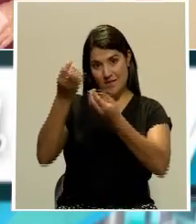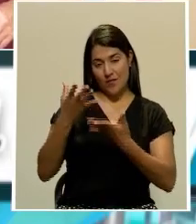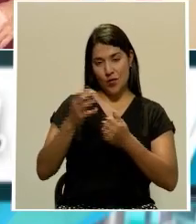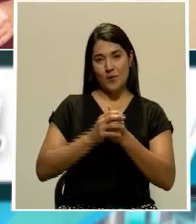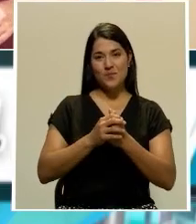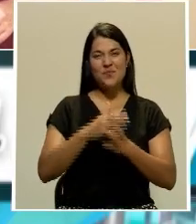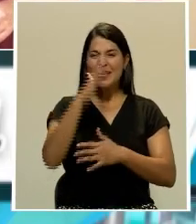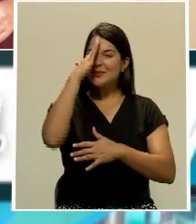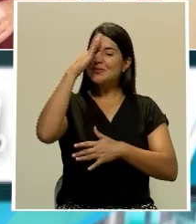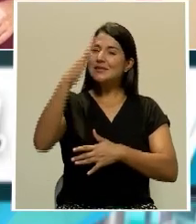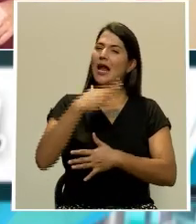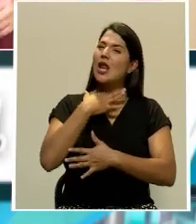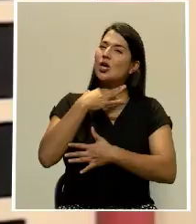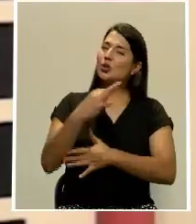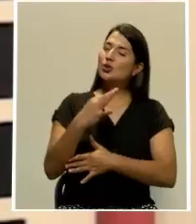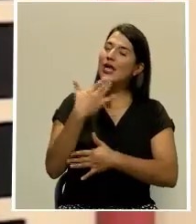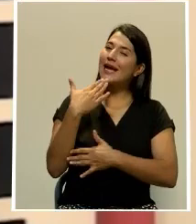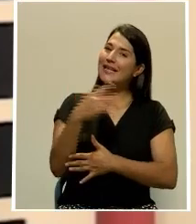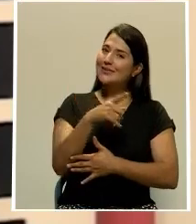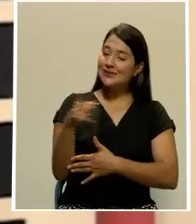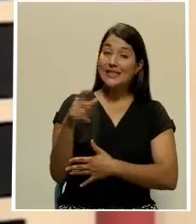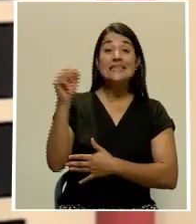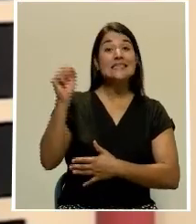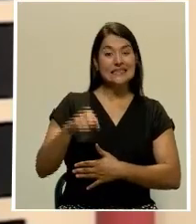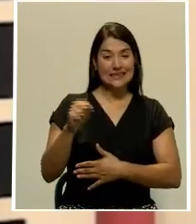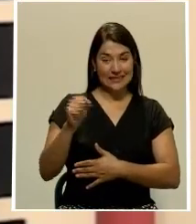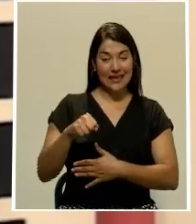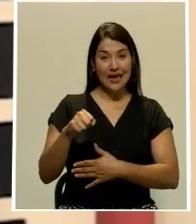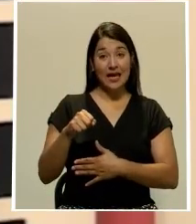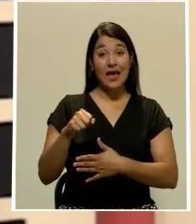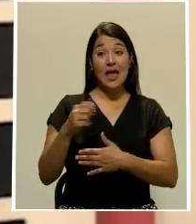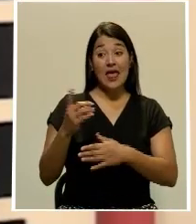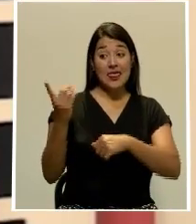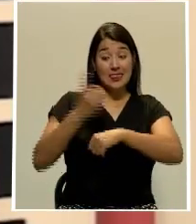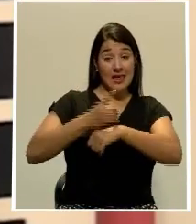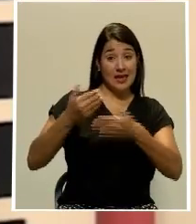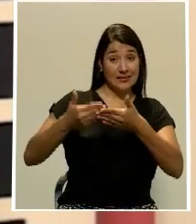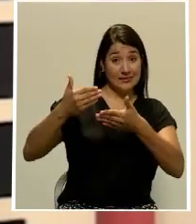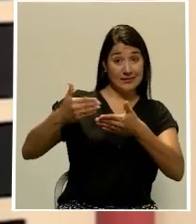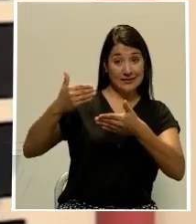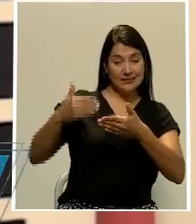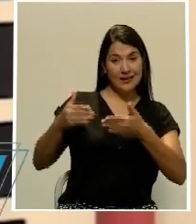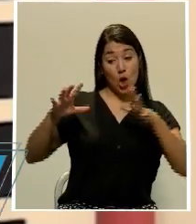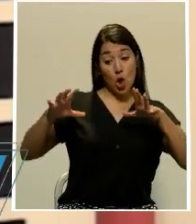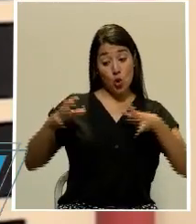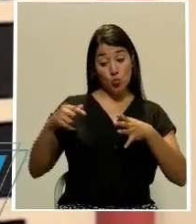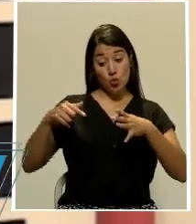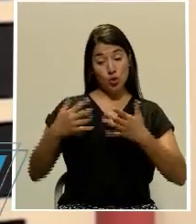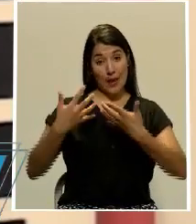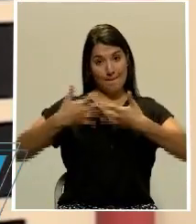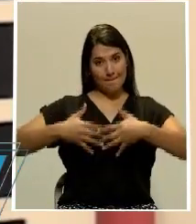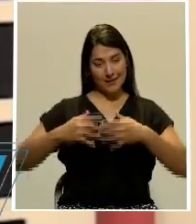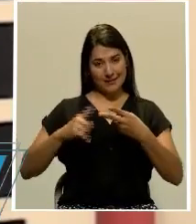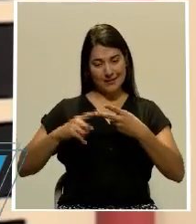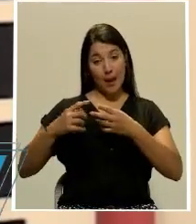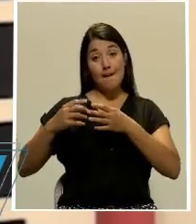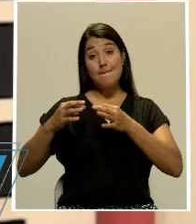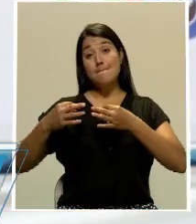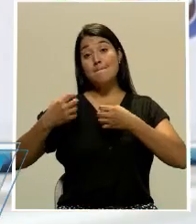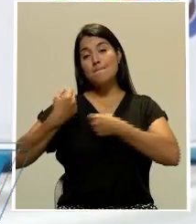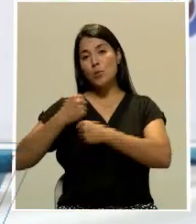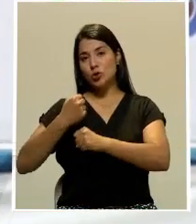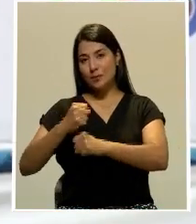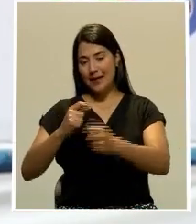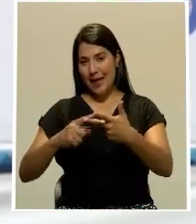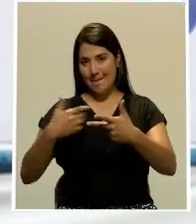Un saludo muy cordial, muchas gracias. Así es, en efecto, durante días atrás, la Cámara de Comercio, la Municipalidad y el